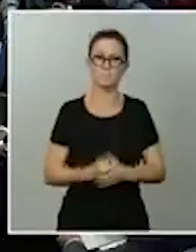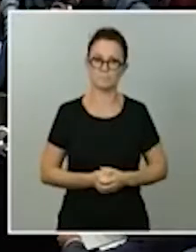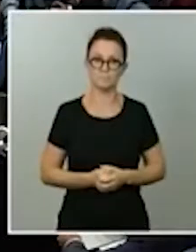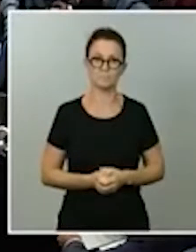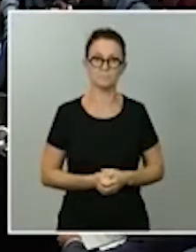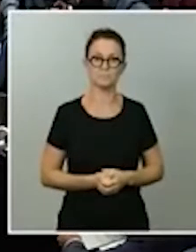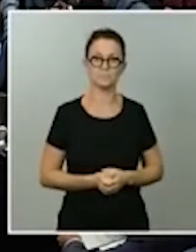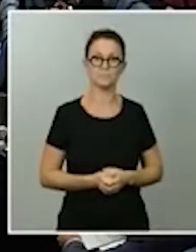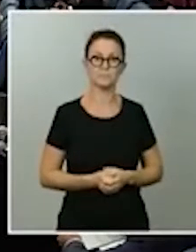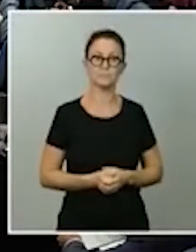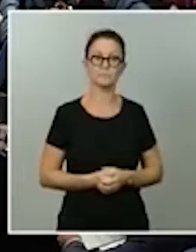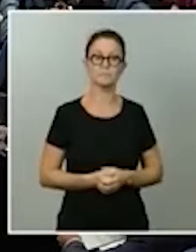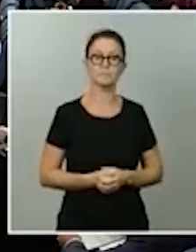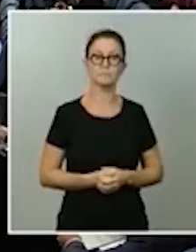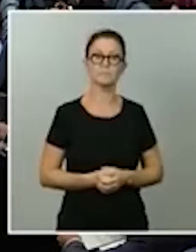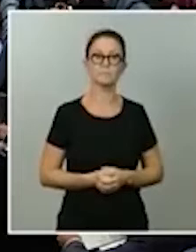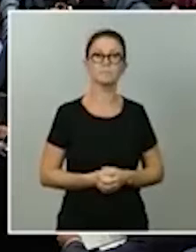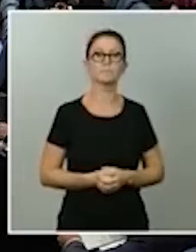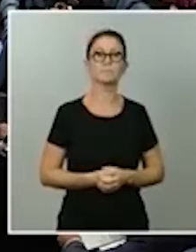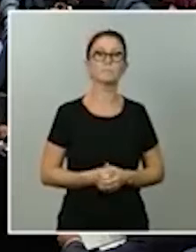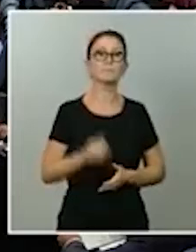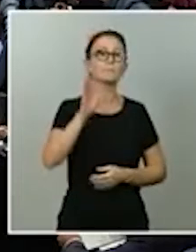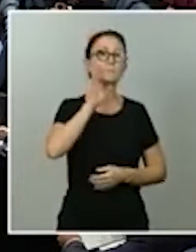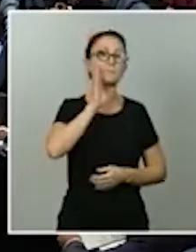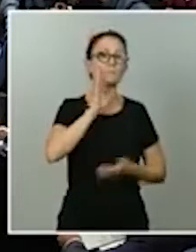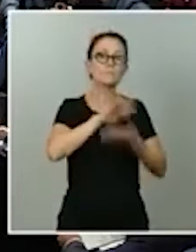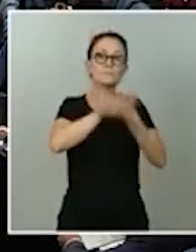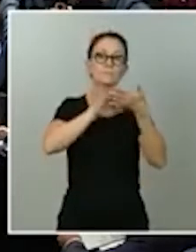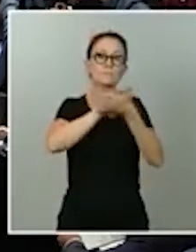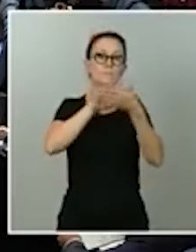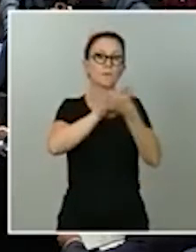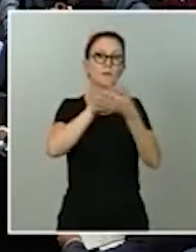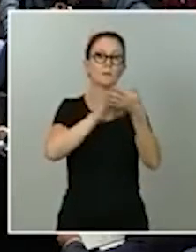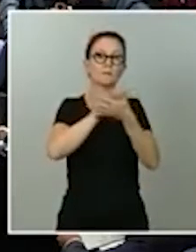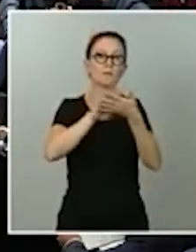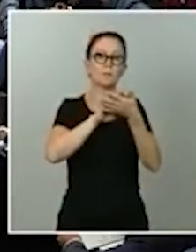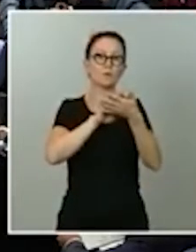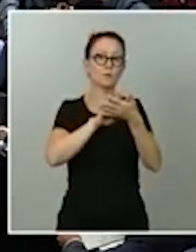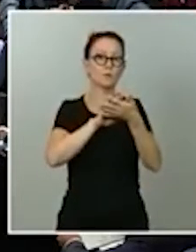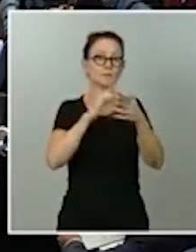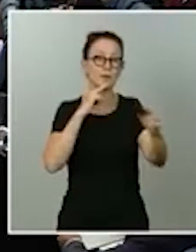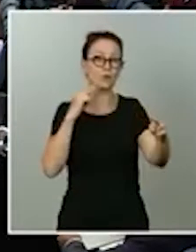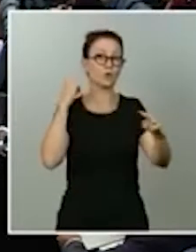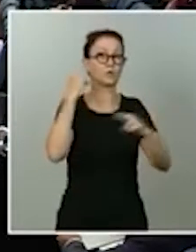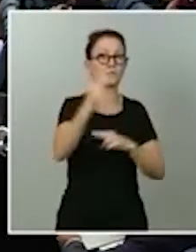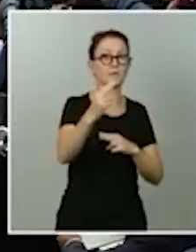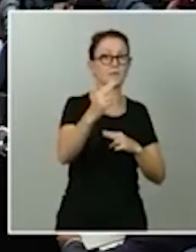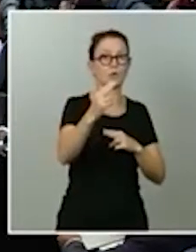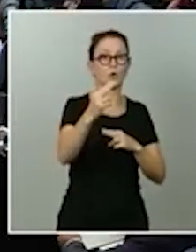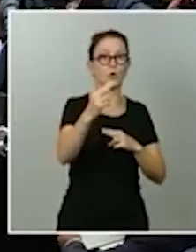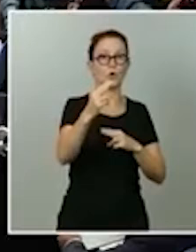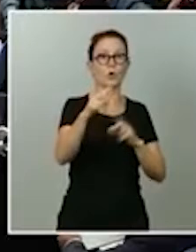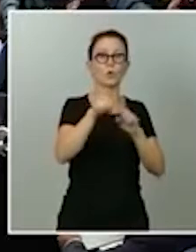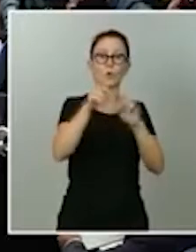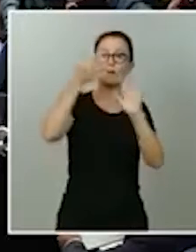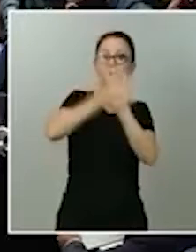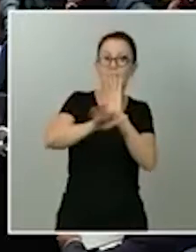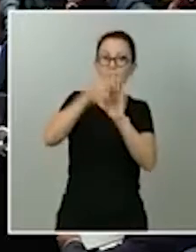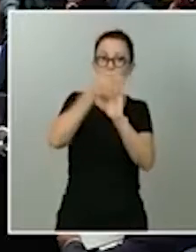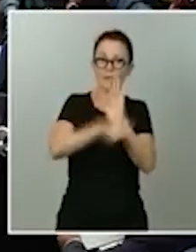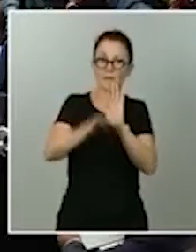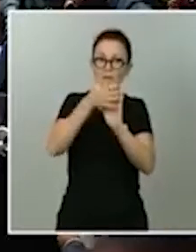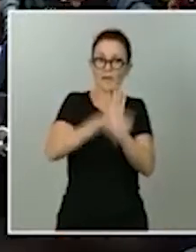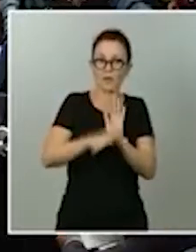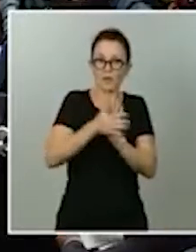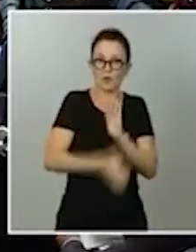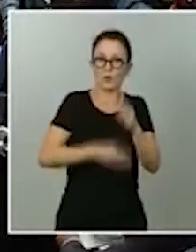Sí, presidente. Yo, al hilo de esto que está usted diciendo, está contestando con argumentos a las críticas que le ha hecho Podemos, a la